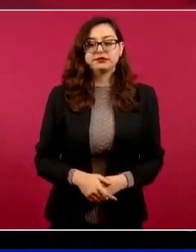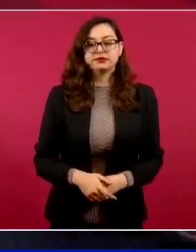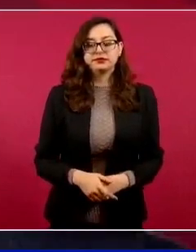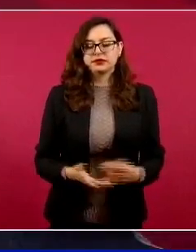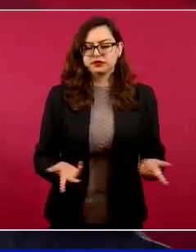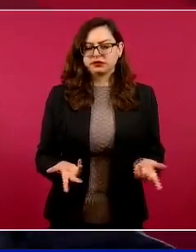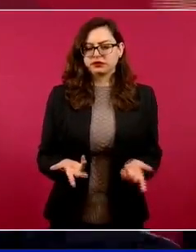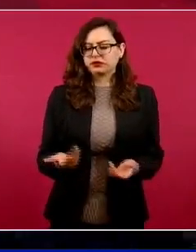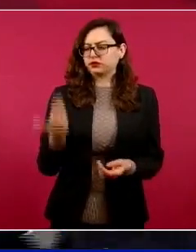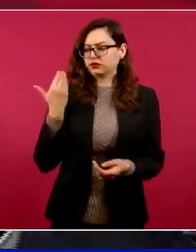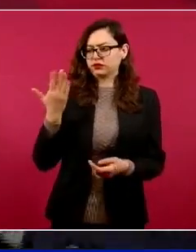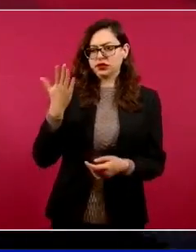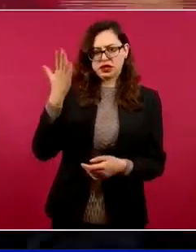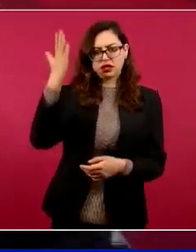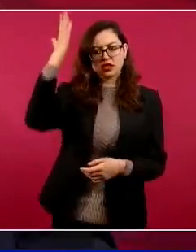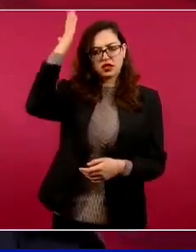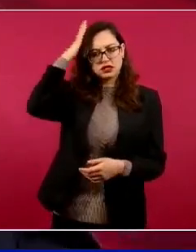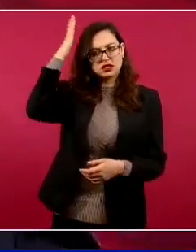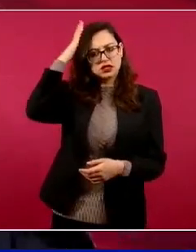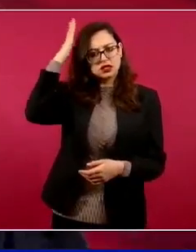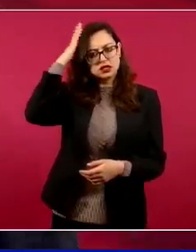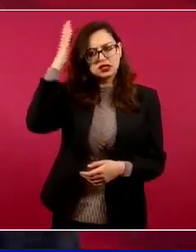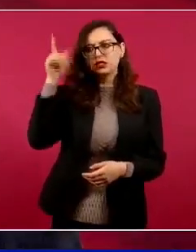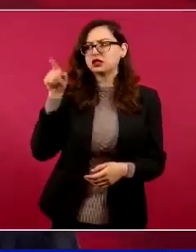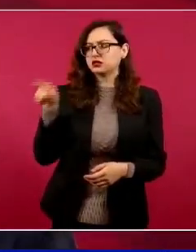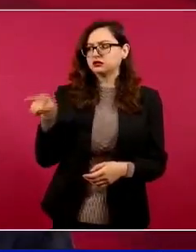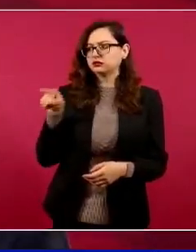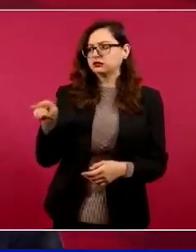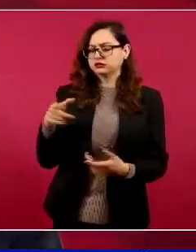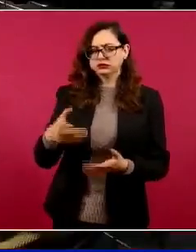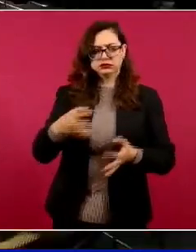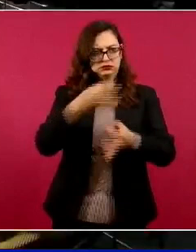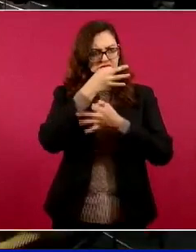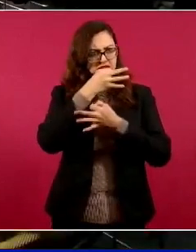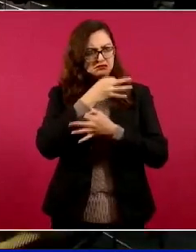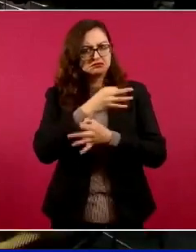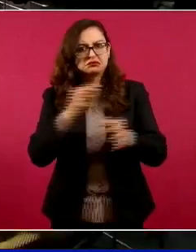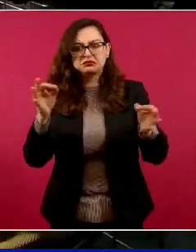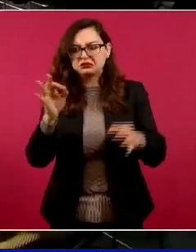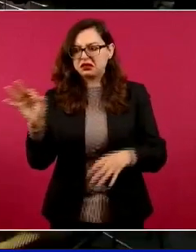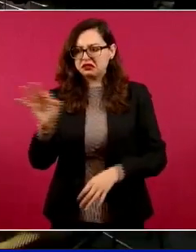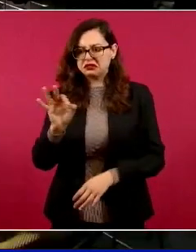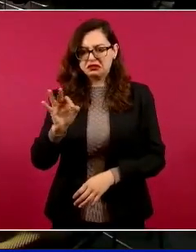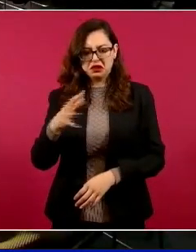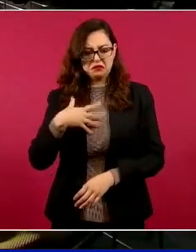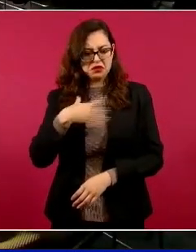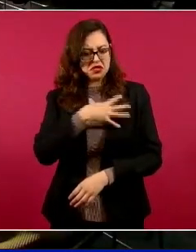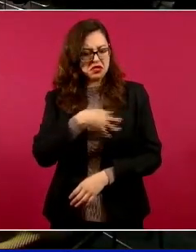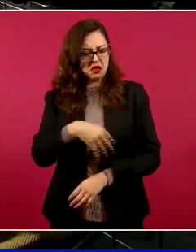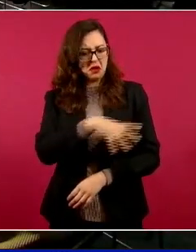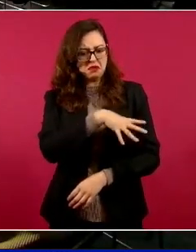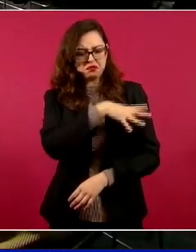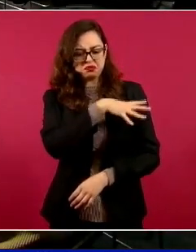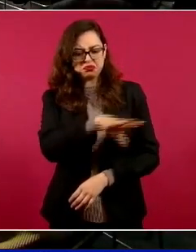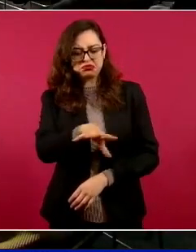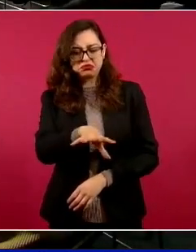No es porque tiene posturas